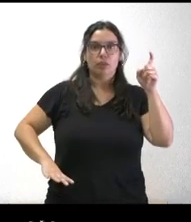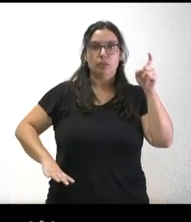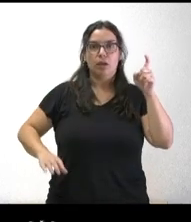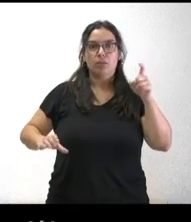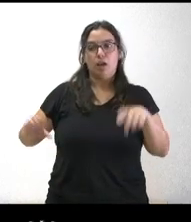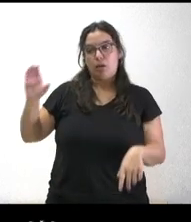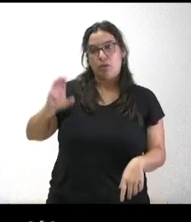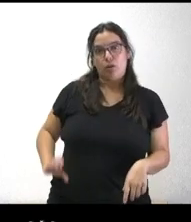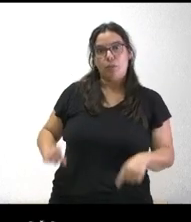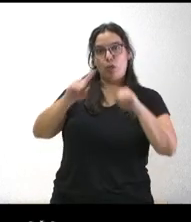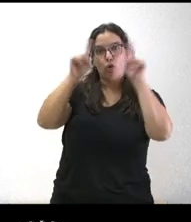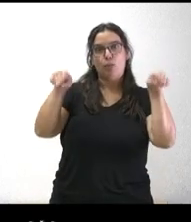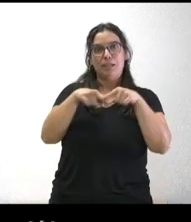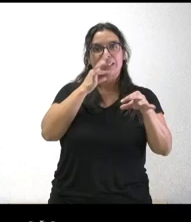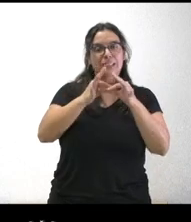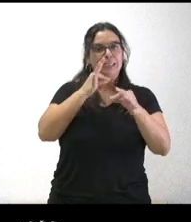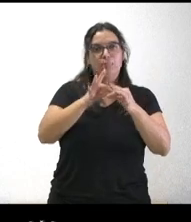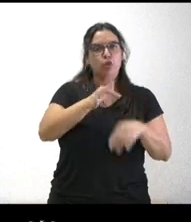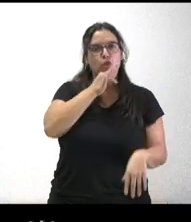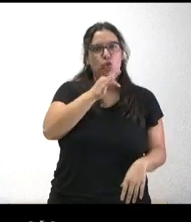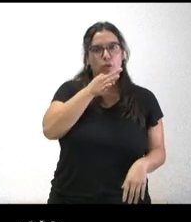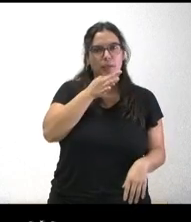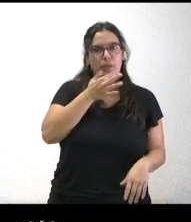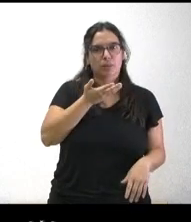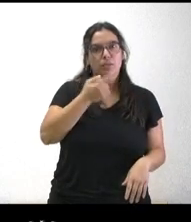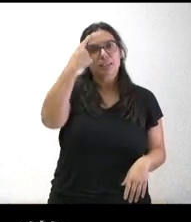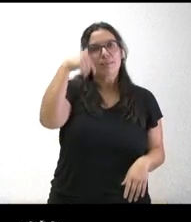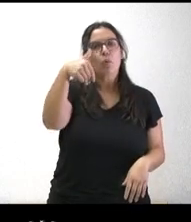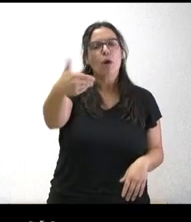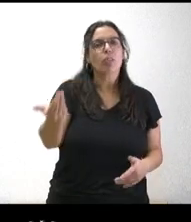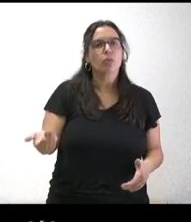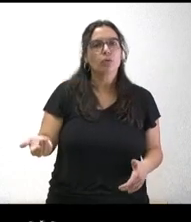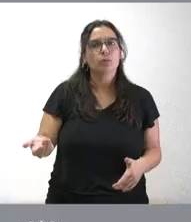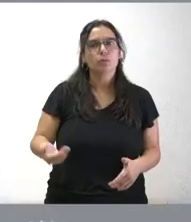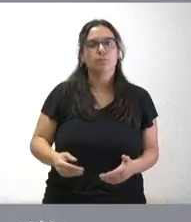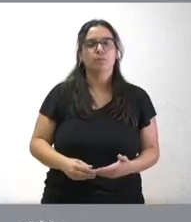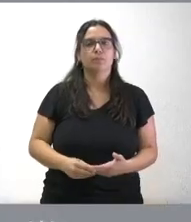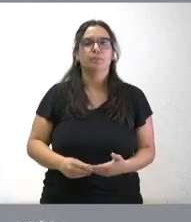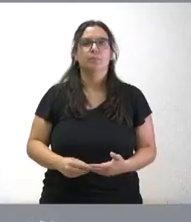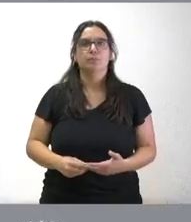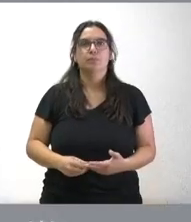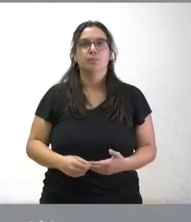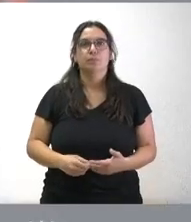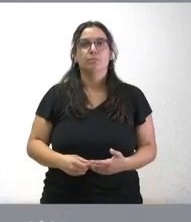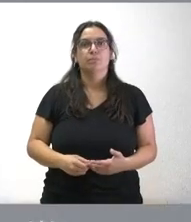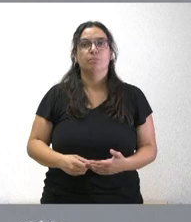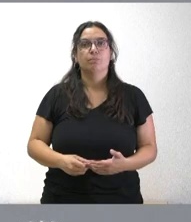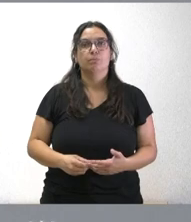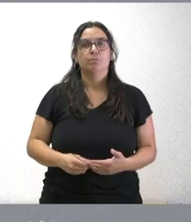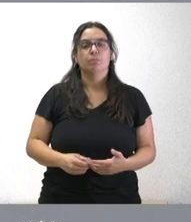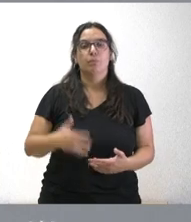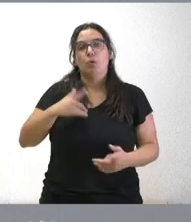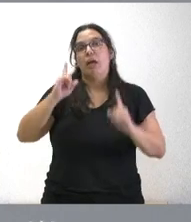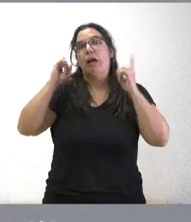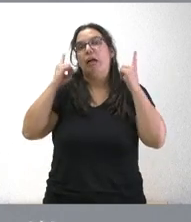nómina de septiembre en Castilla y León y si sabe cuándo la van a poder cobrar Bueno puede haber algún caso